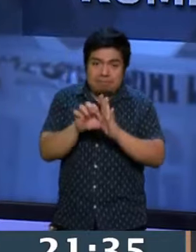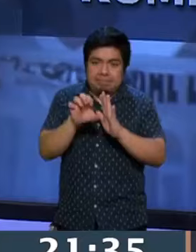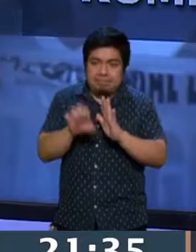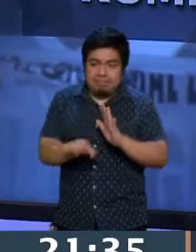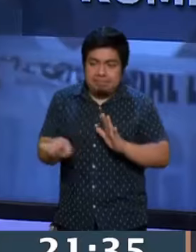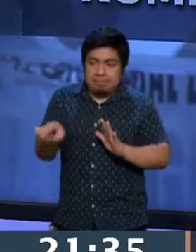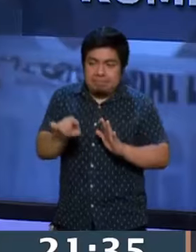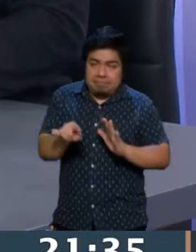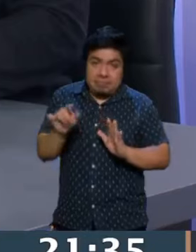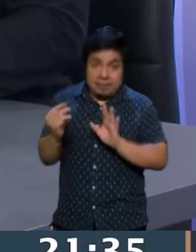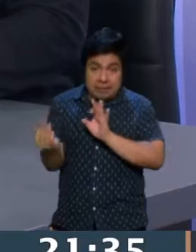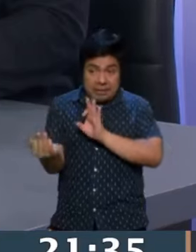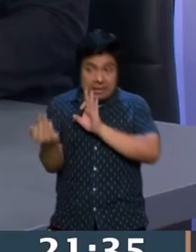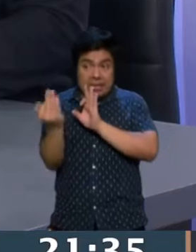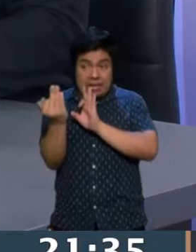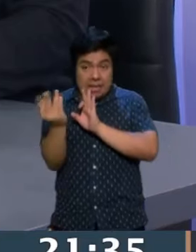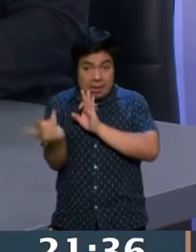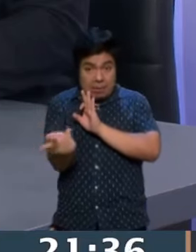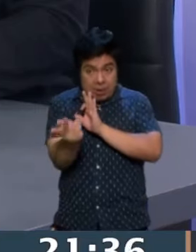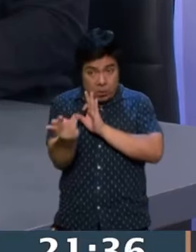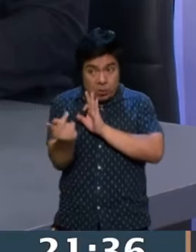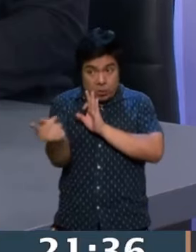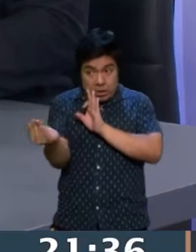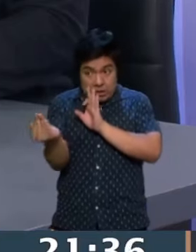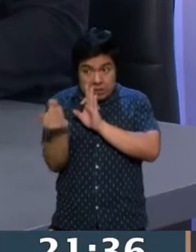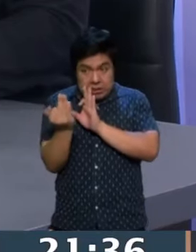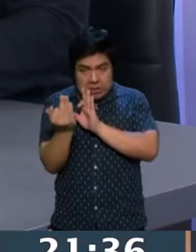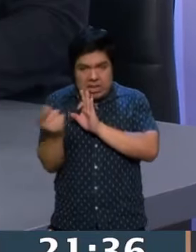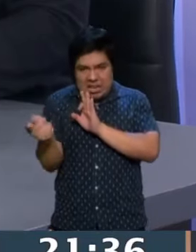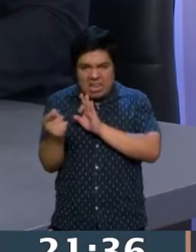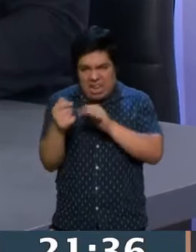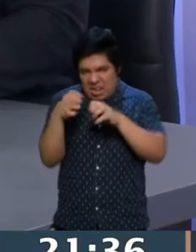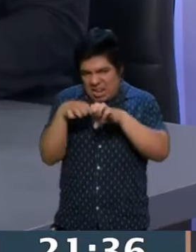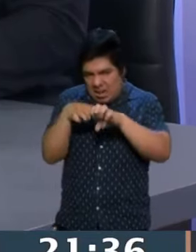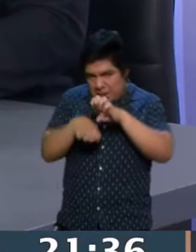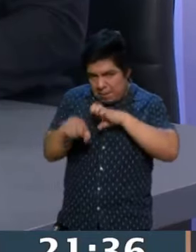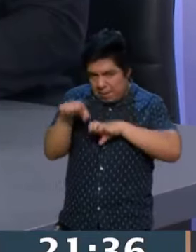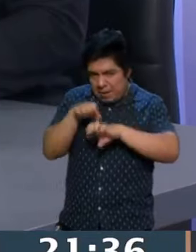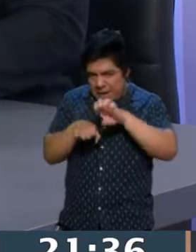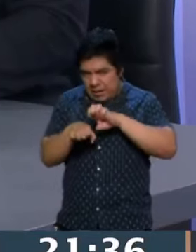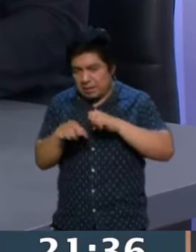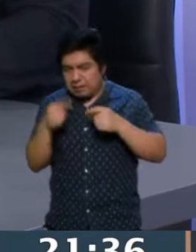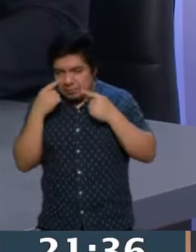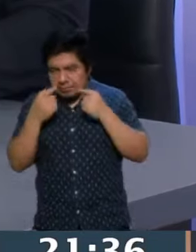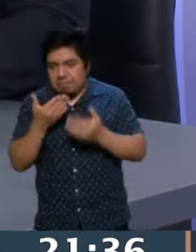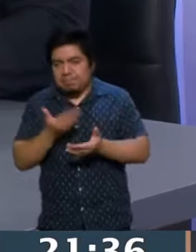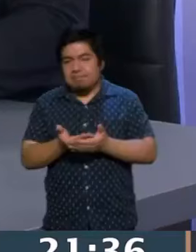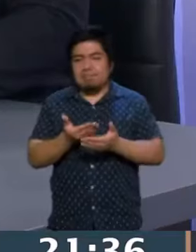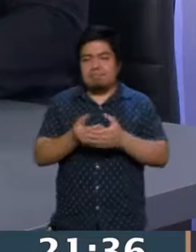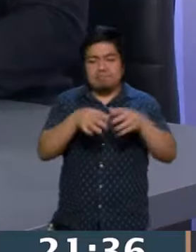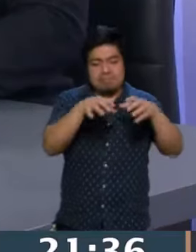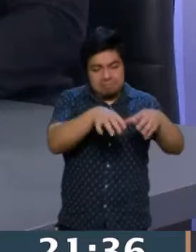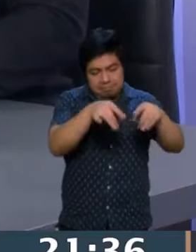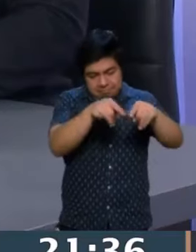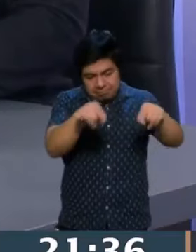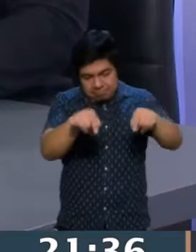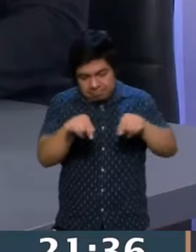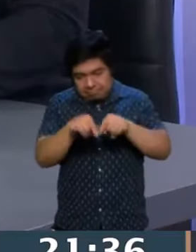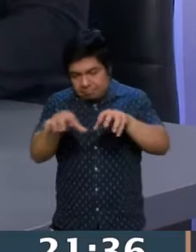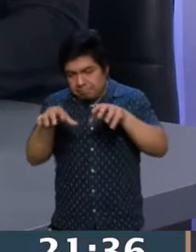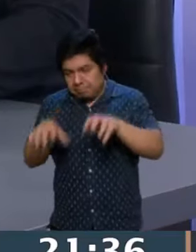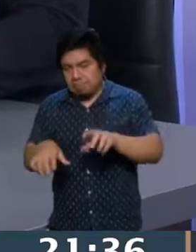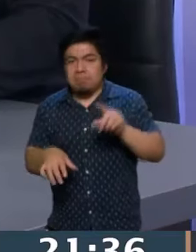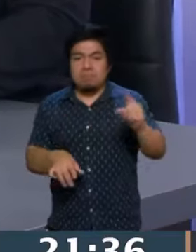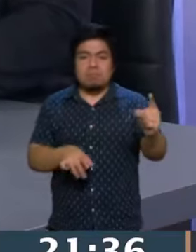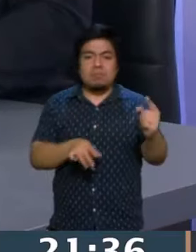estás haciendo una encuesta presencial, la casa, o sea, la muestra básicamente es por manzana, entonces no te atendieron